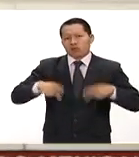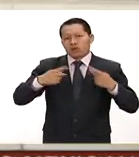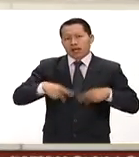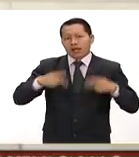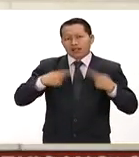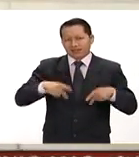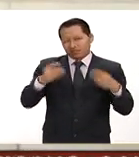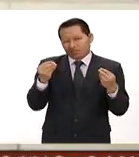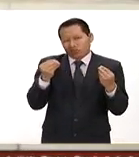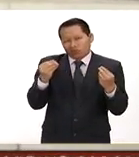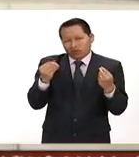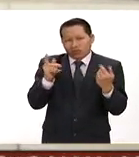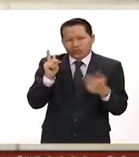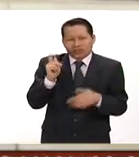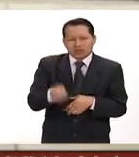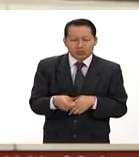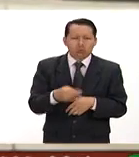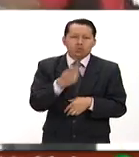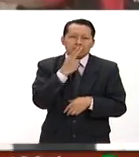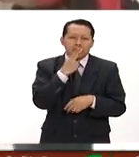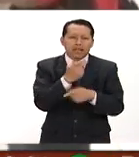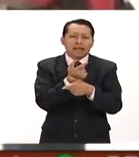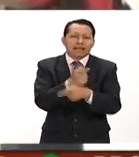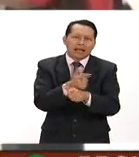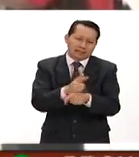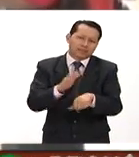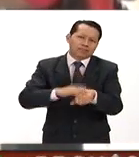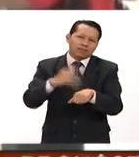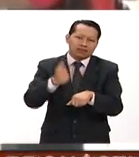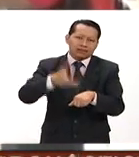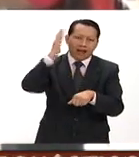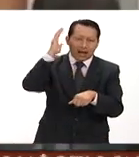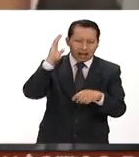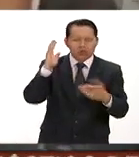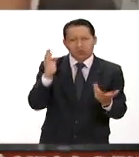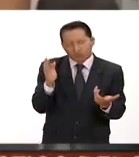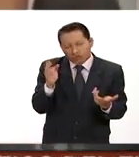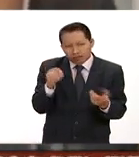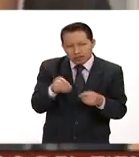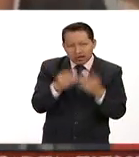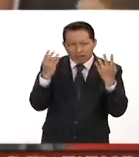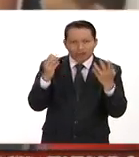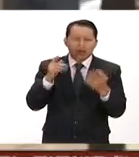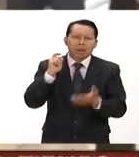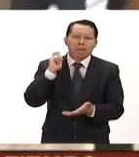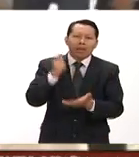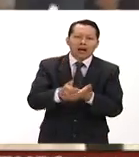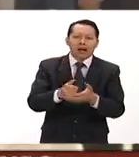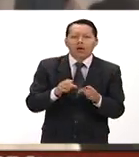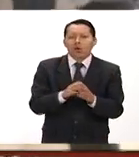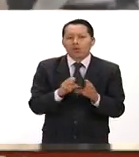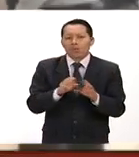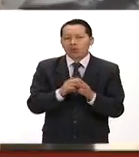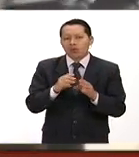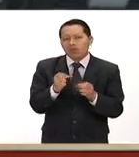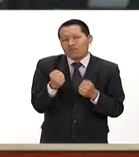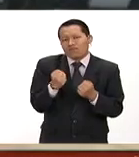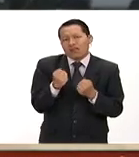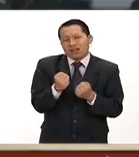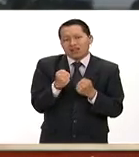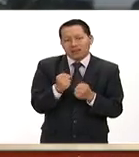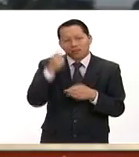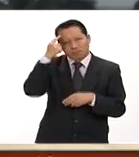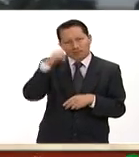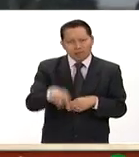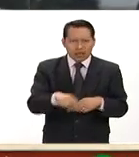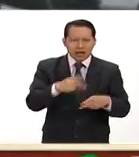obligados a utilizar taxis a un mayor costo. Obviamente, pagando alta cantidad para venir a la